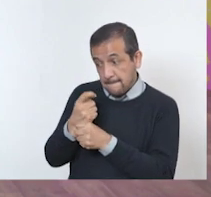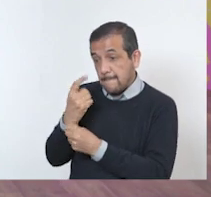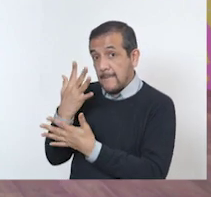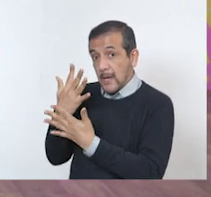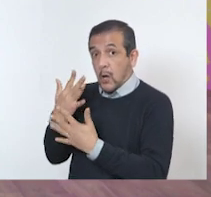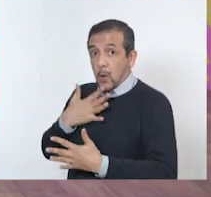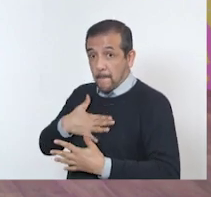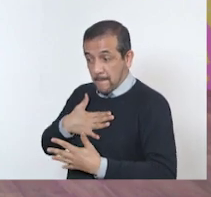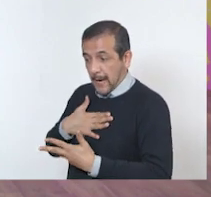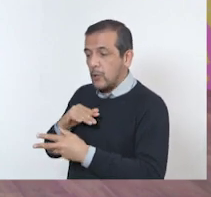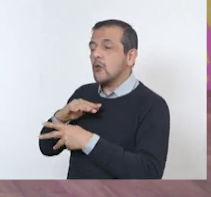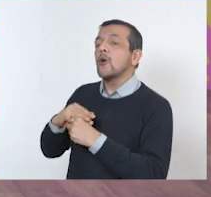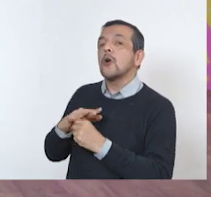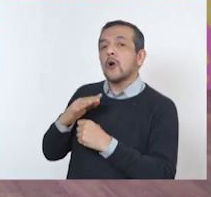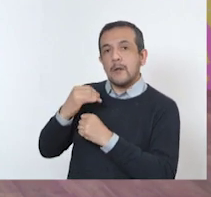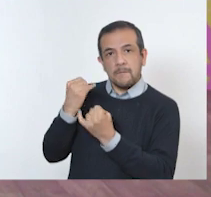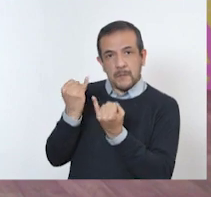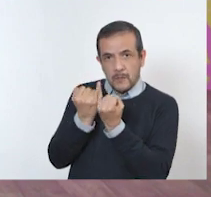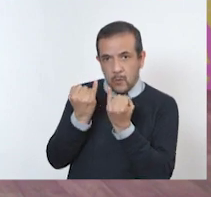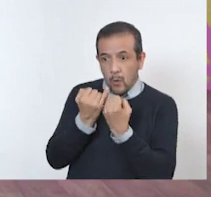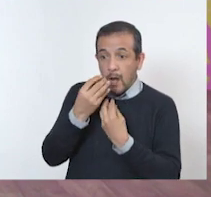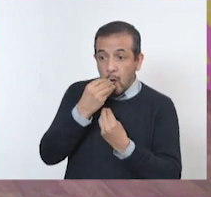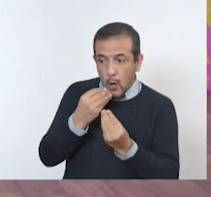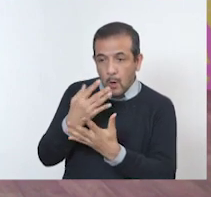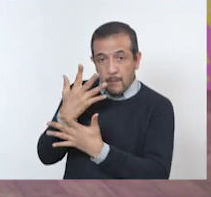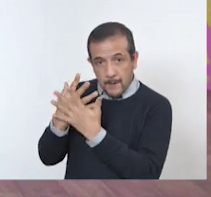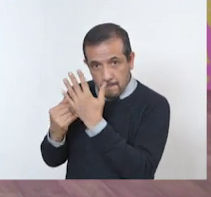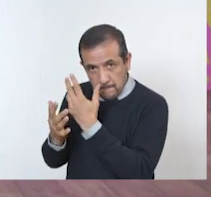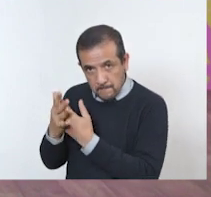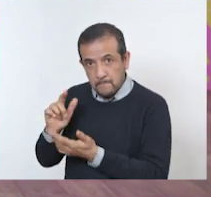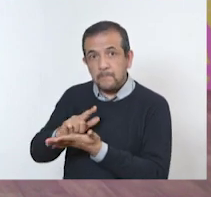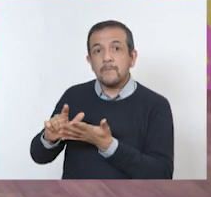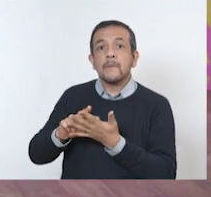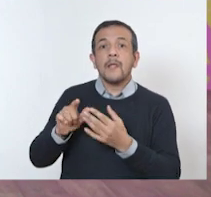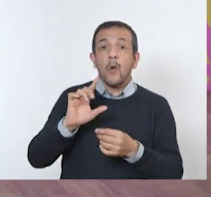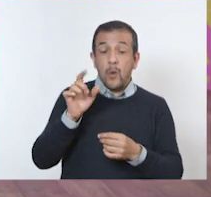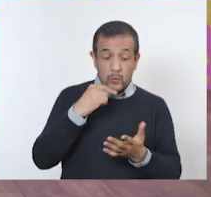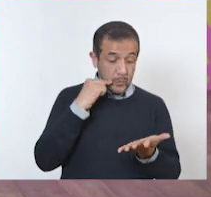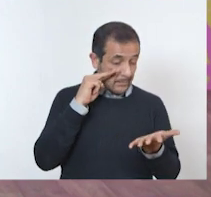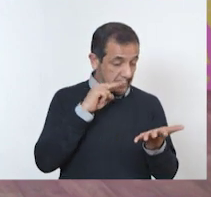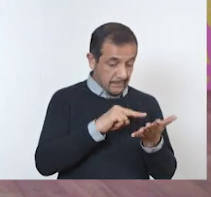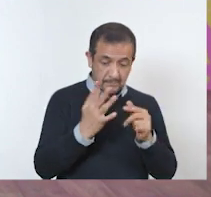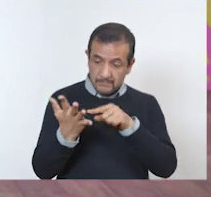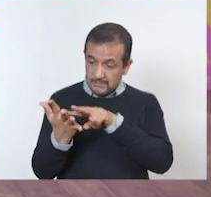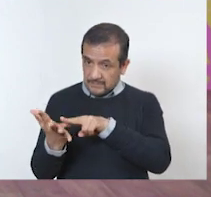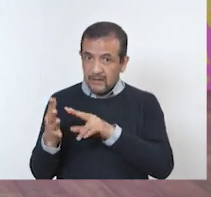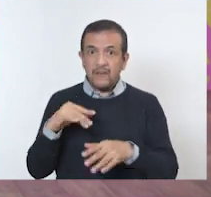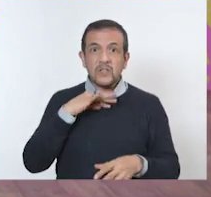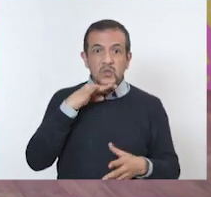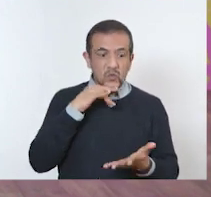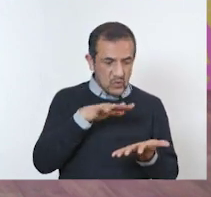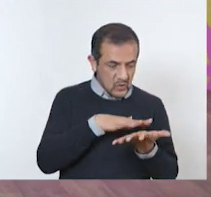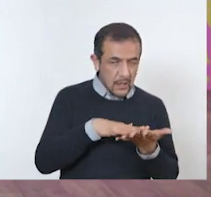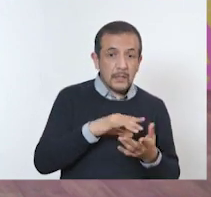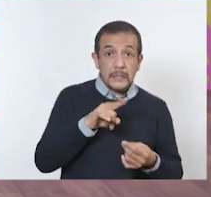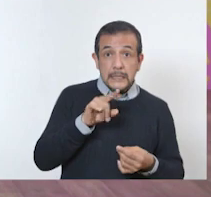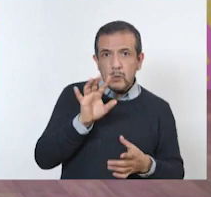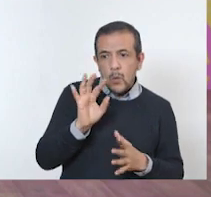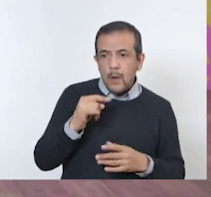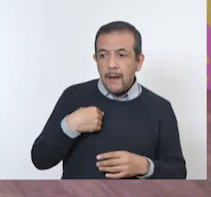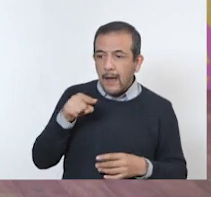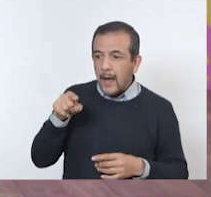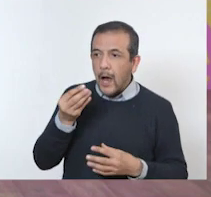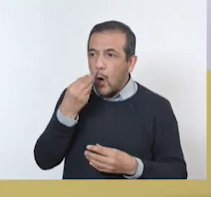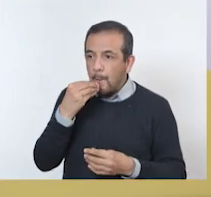Varios elementos que tú identifiques que debes de tener las manos limpias, sobre todo cuando están muy sucias y hasta cuando no estén sucias y vas a comer algo